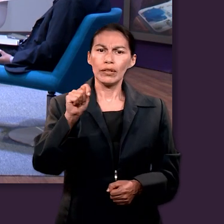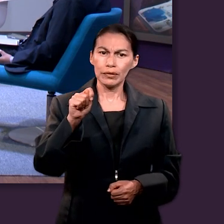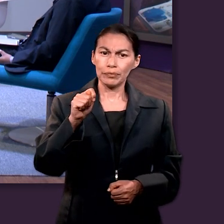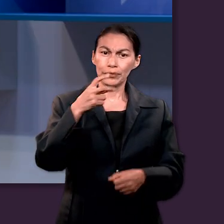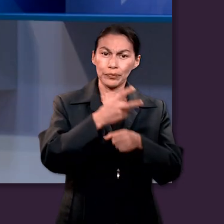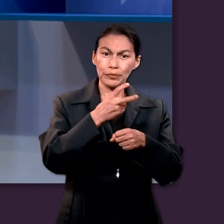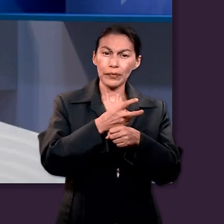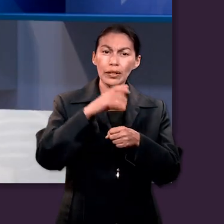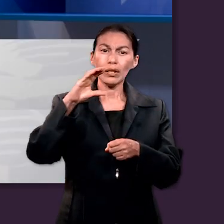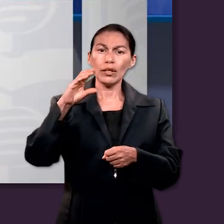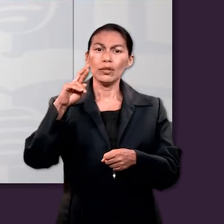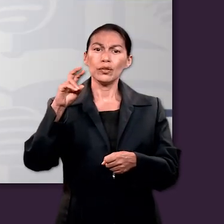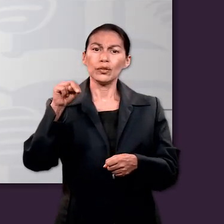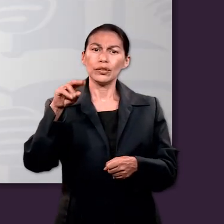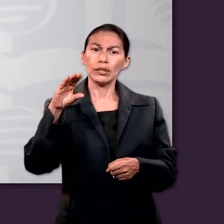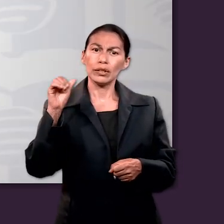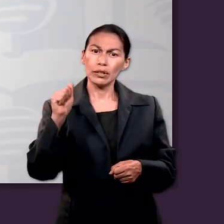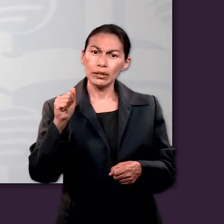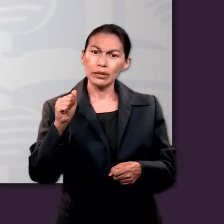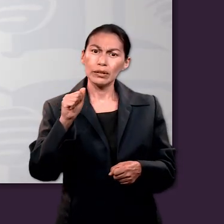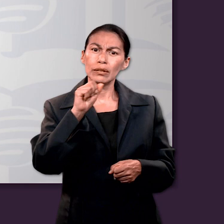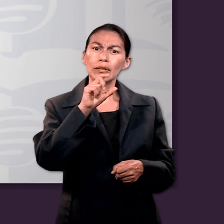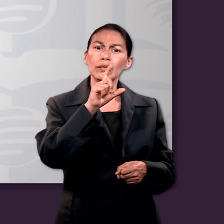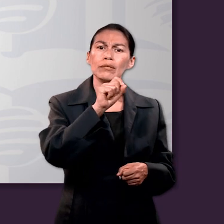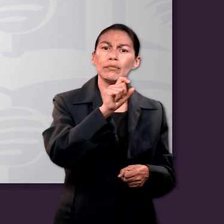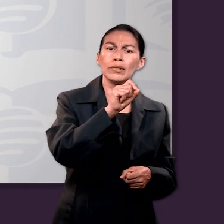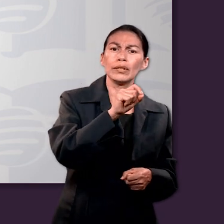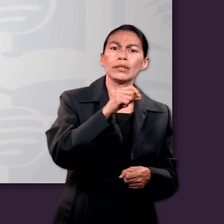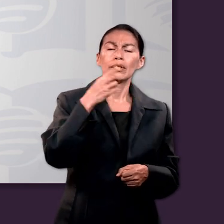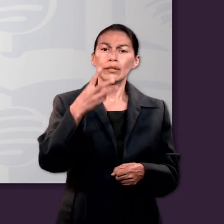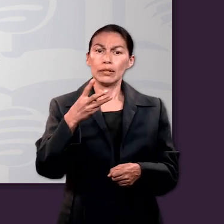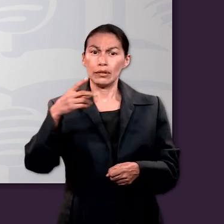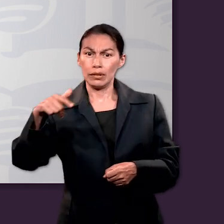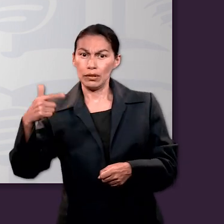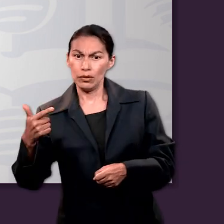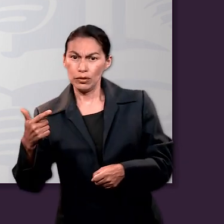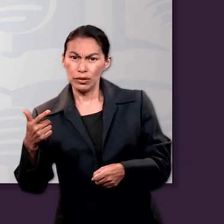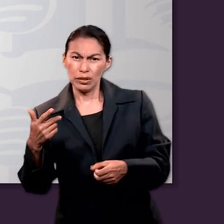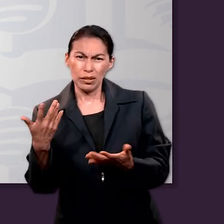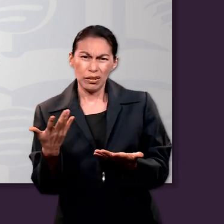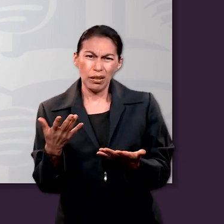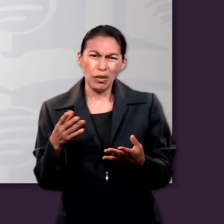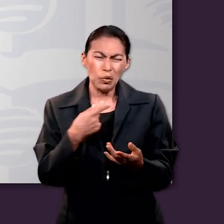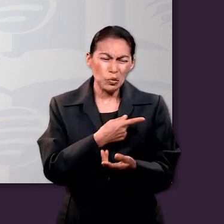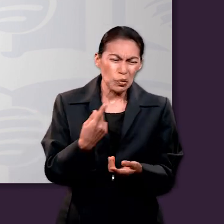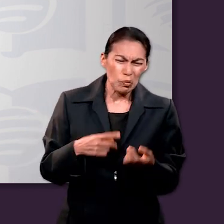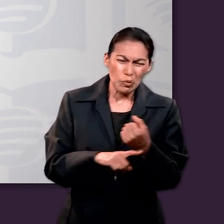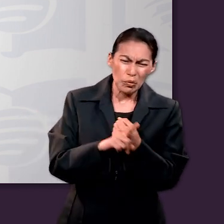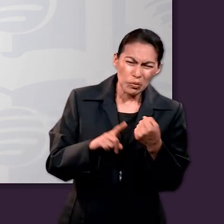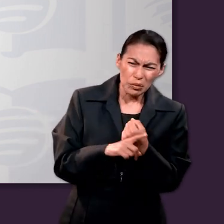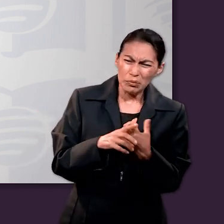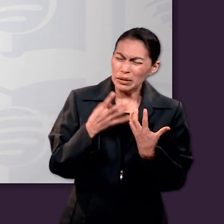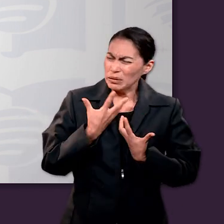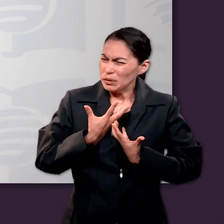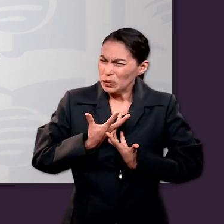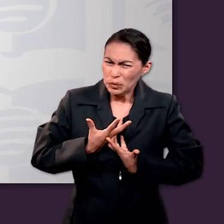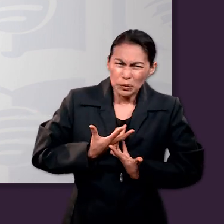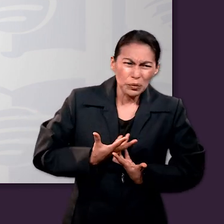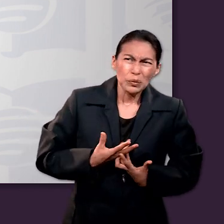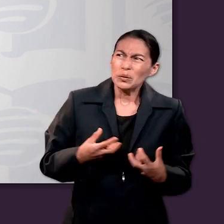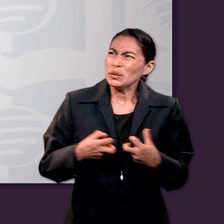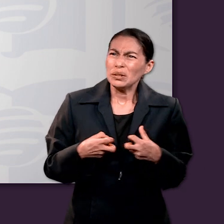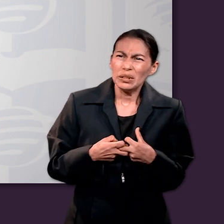comentando la siguiente pregunta. De la respuesta de Josafat en segunda de Crónicas 23 al 12,